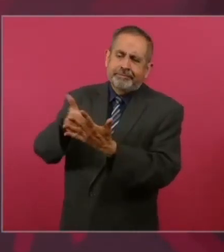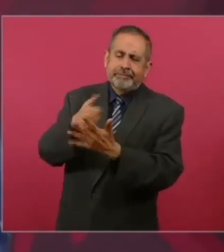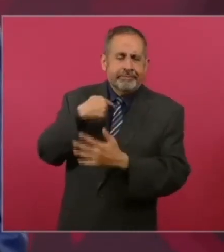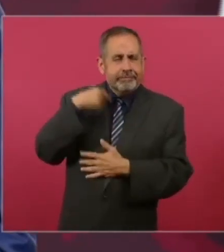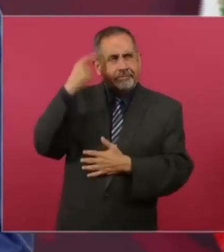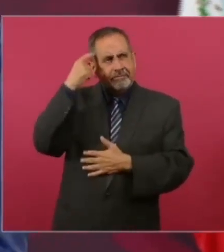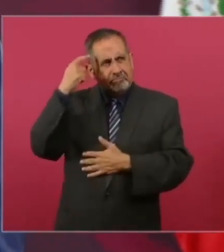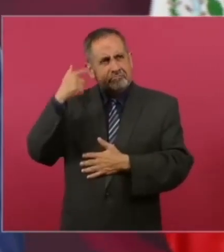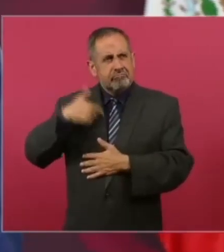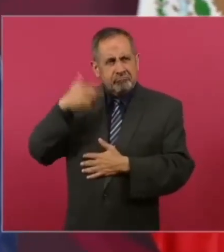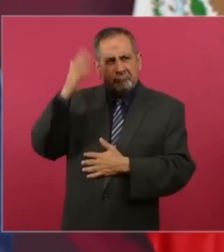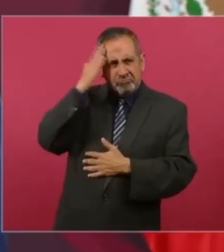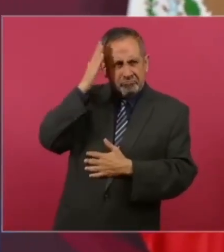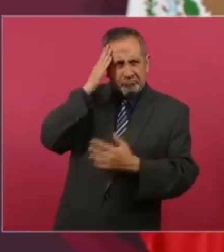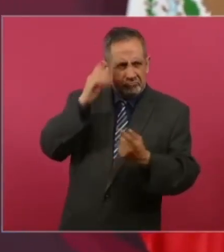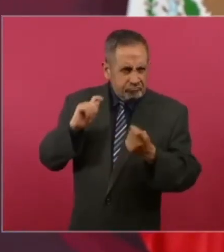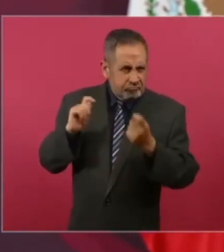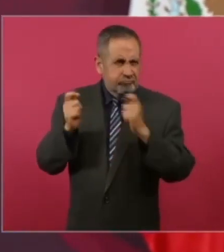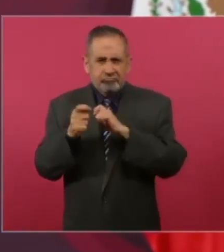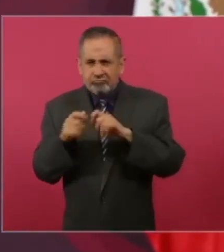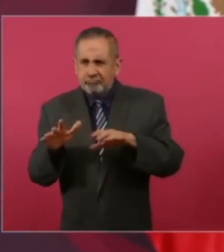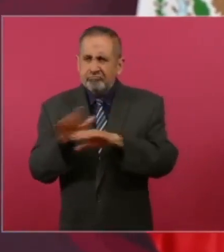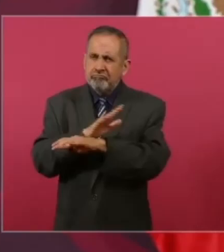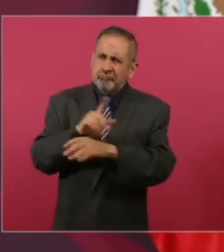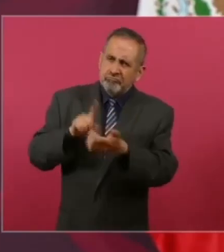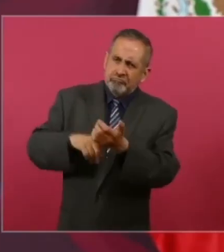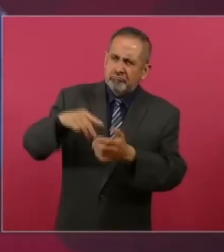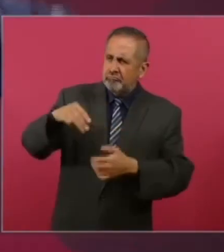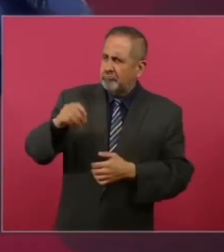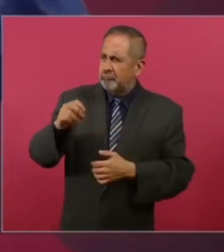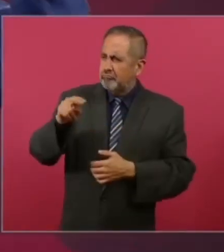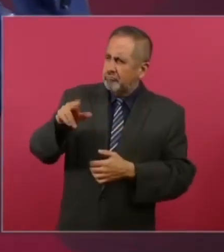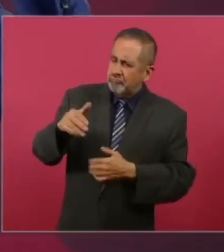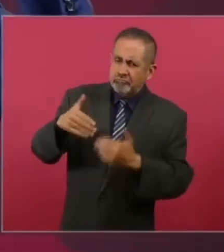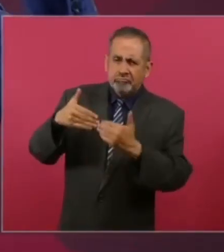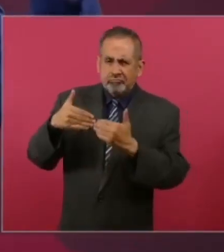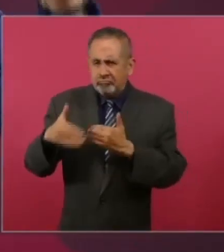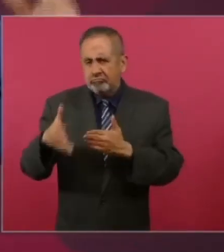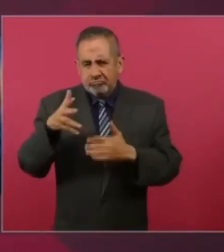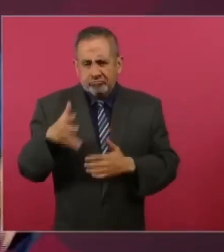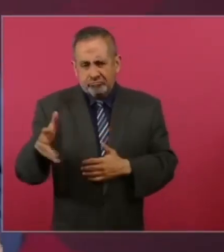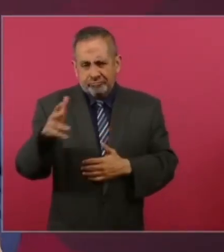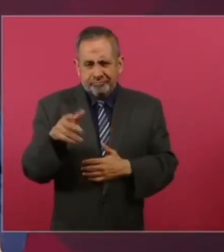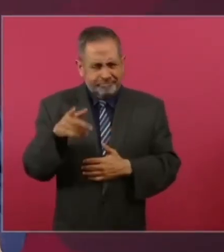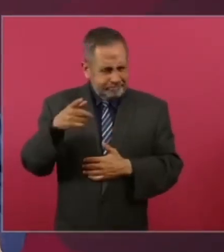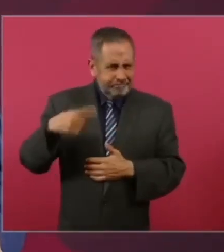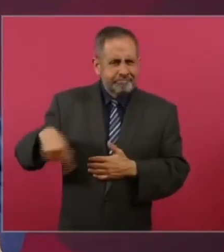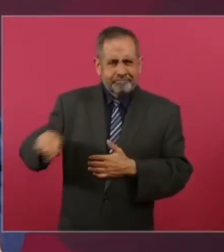de Transformación Nacional, que es un movimiento